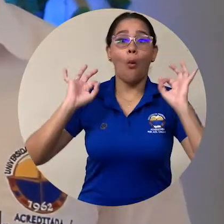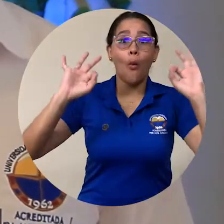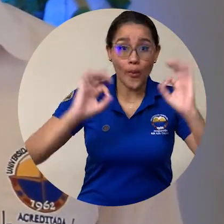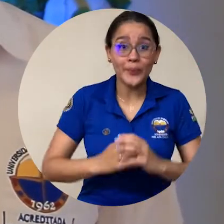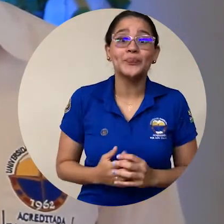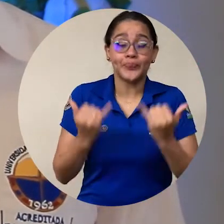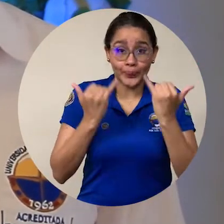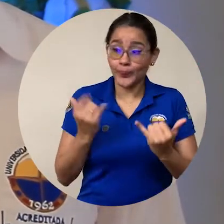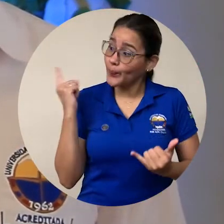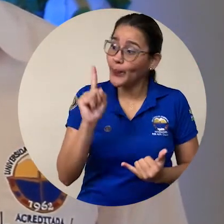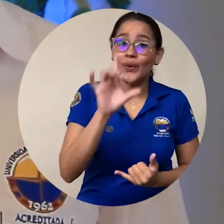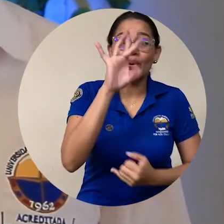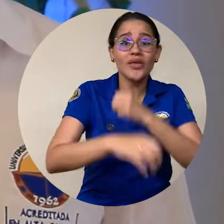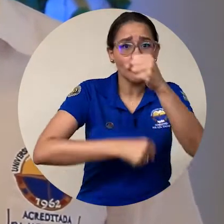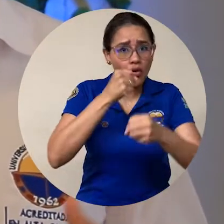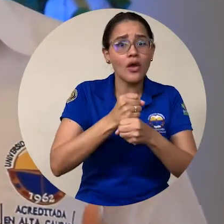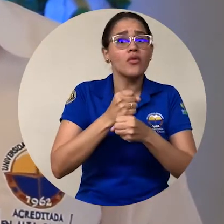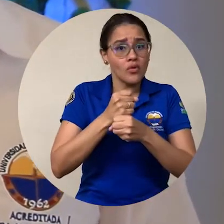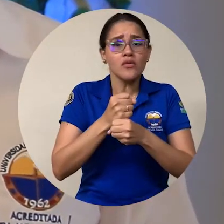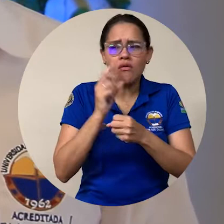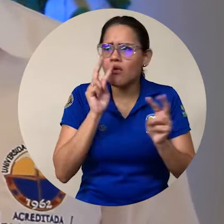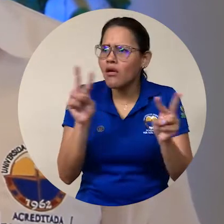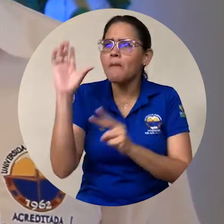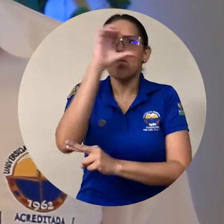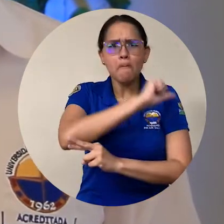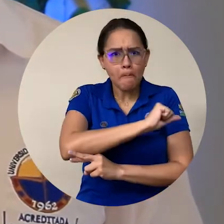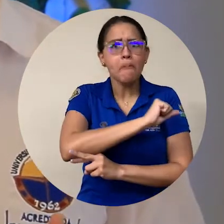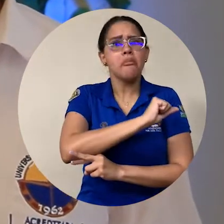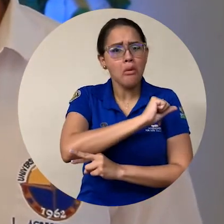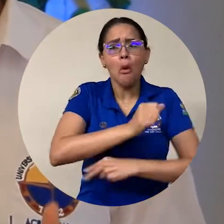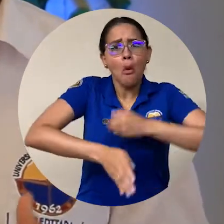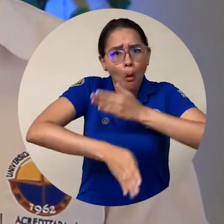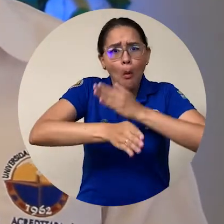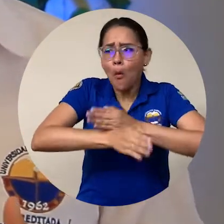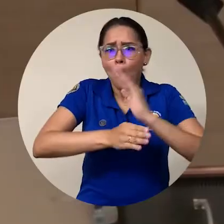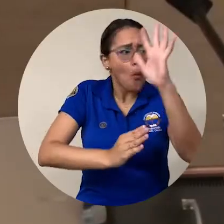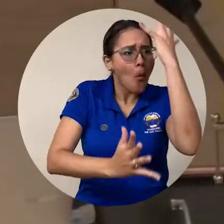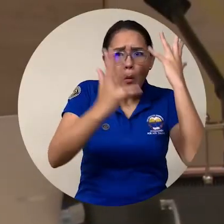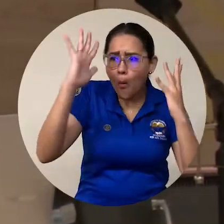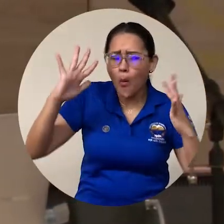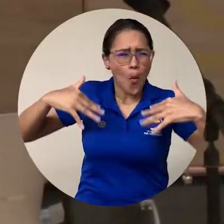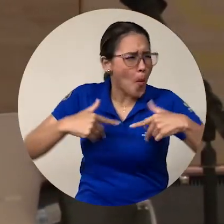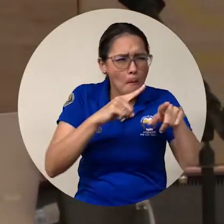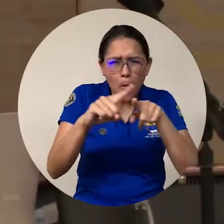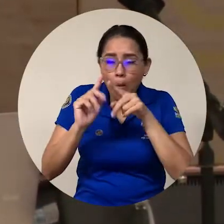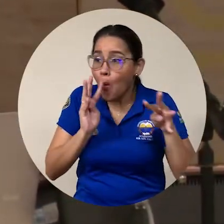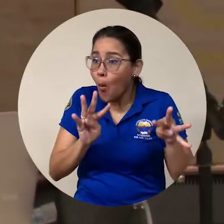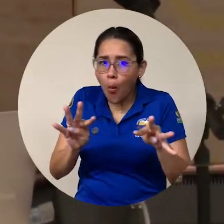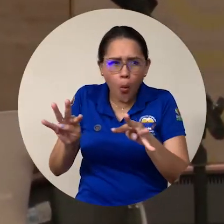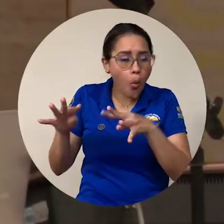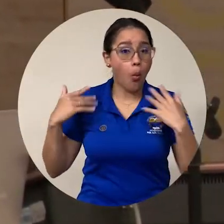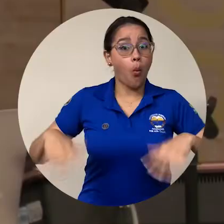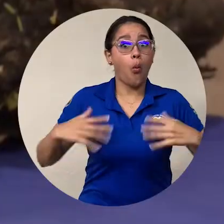después de 15 años, nos podemos dar cuenta que esa diversidad se ha mantenido, que esa flora y que esa fauna se ha mantenido y que gracias